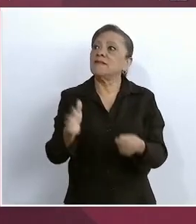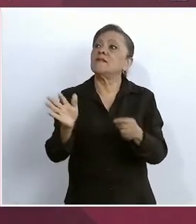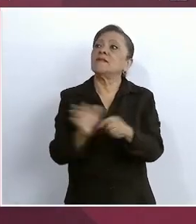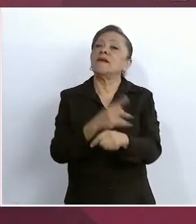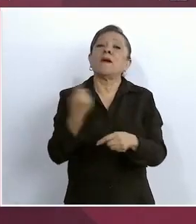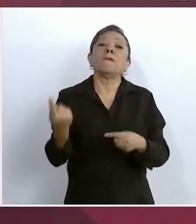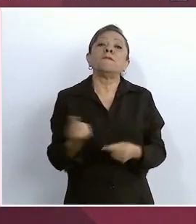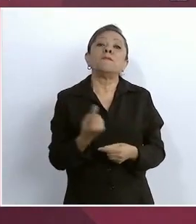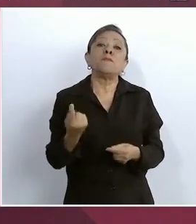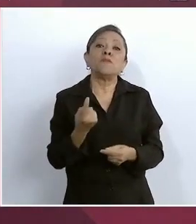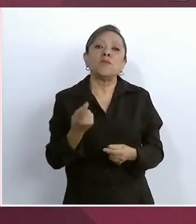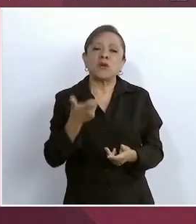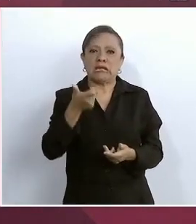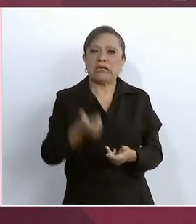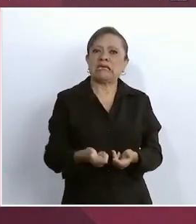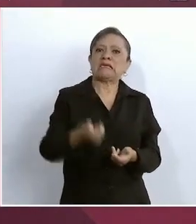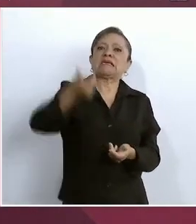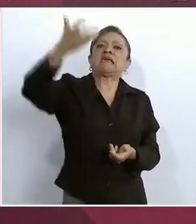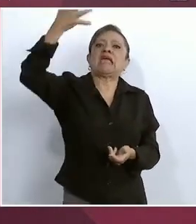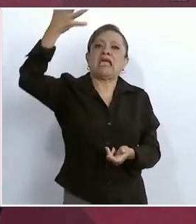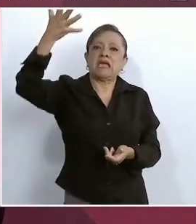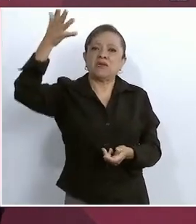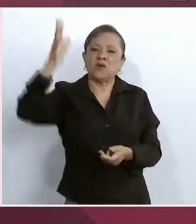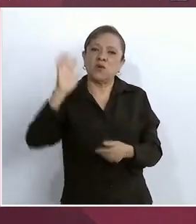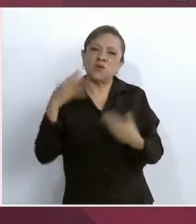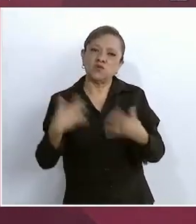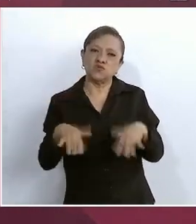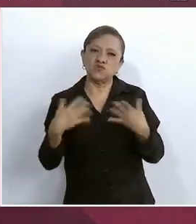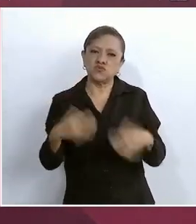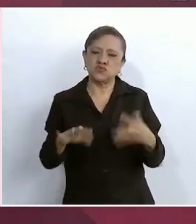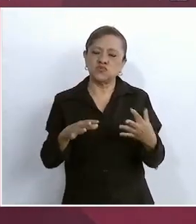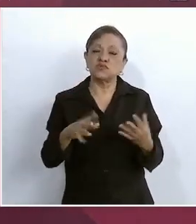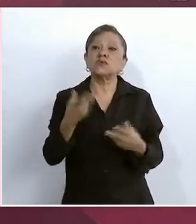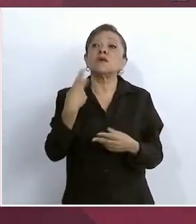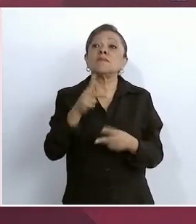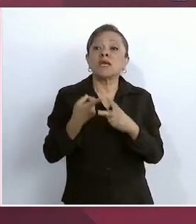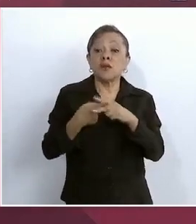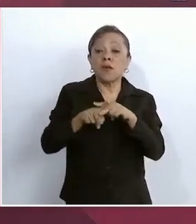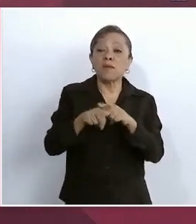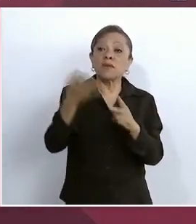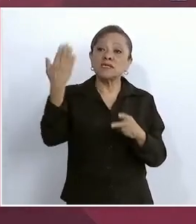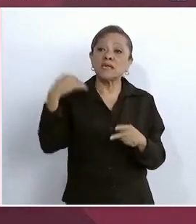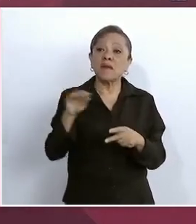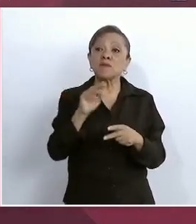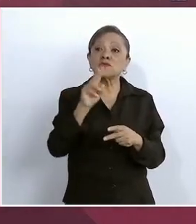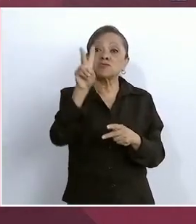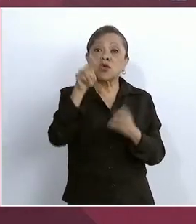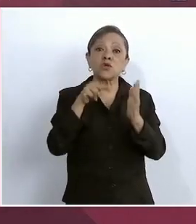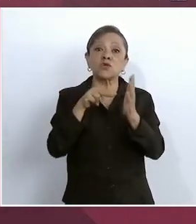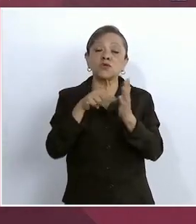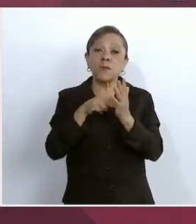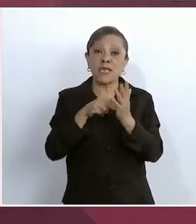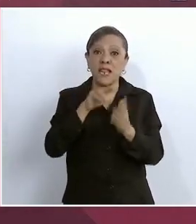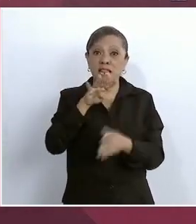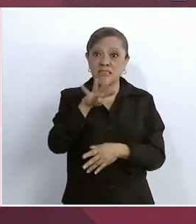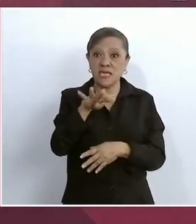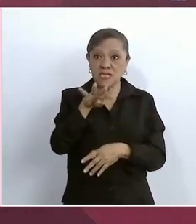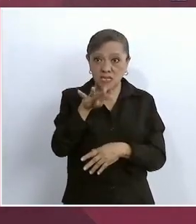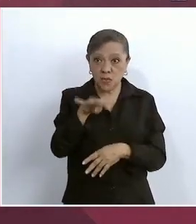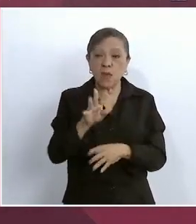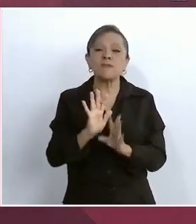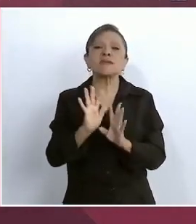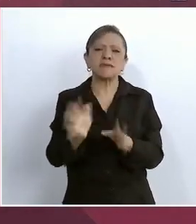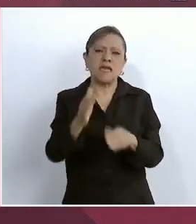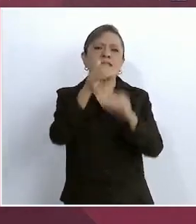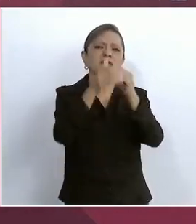costos a las nubes. Entonces, como empezamos en el 19, pues ya la terminamos, ya la estamos